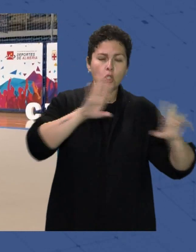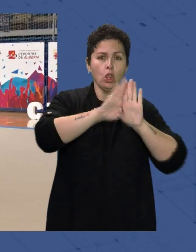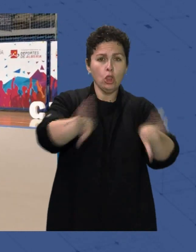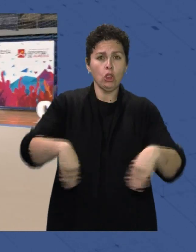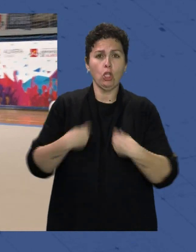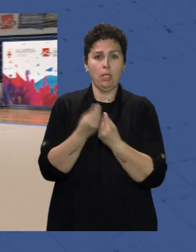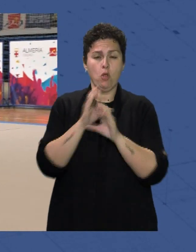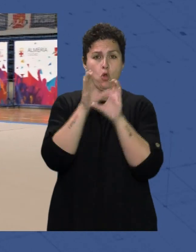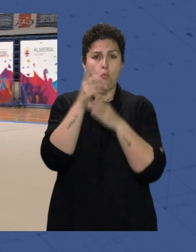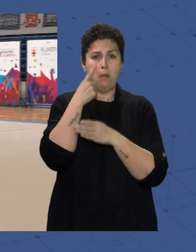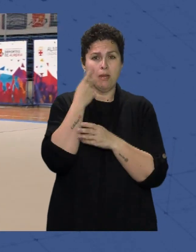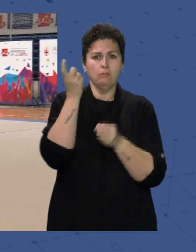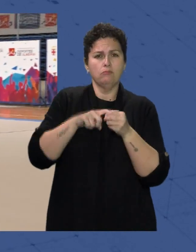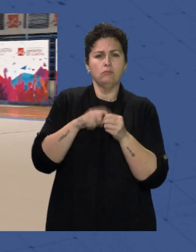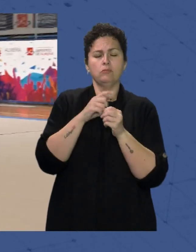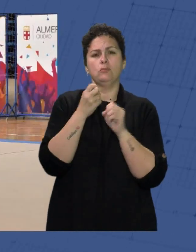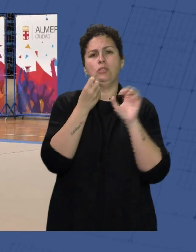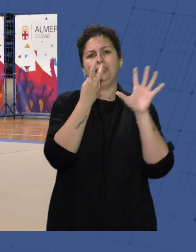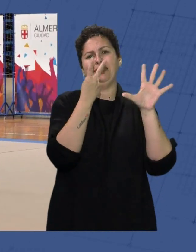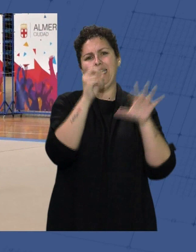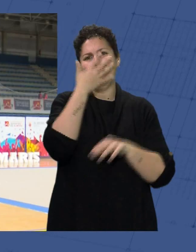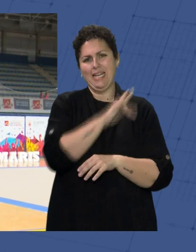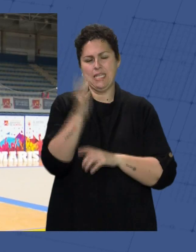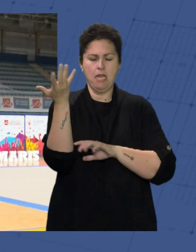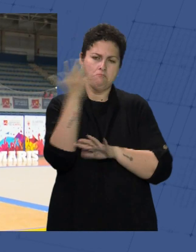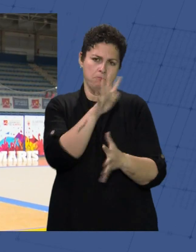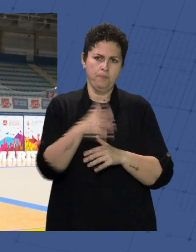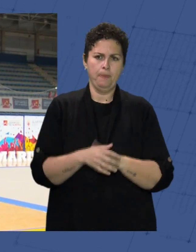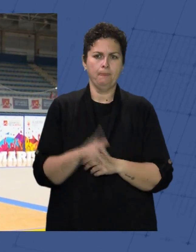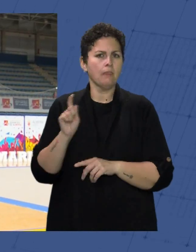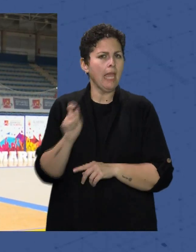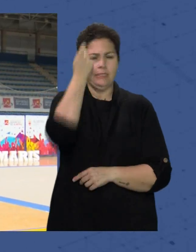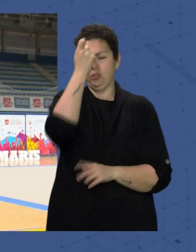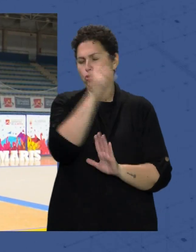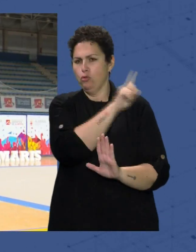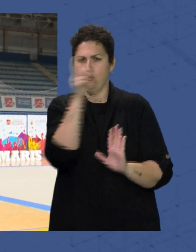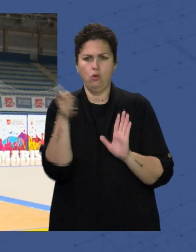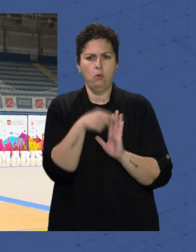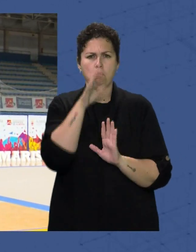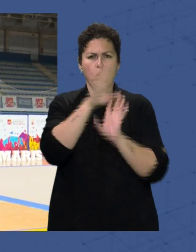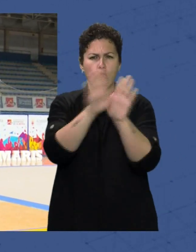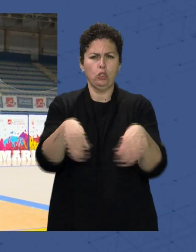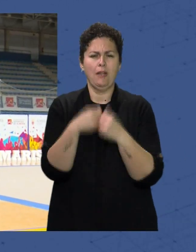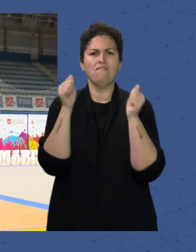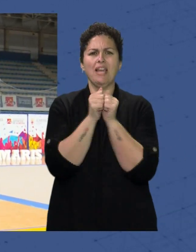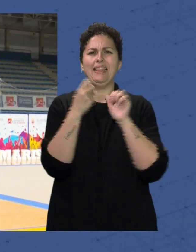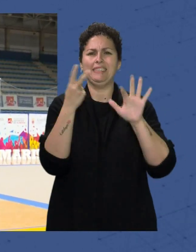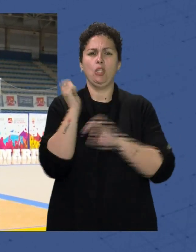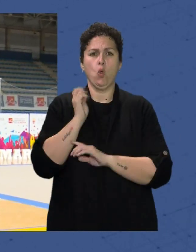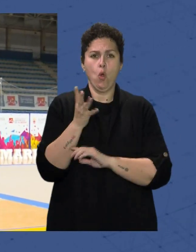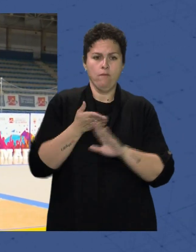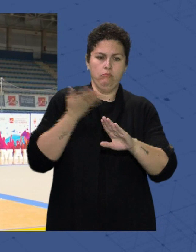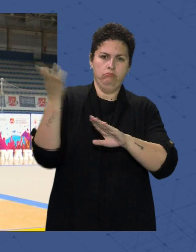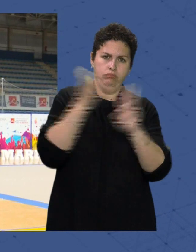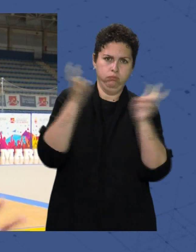este club almeriense Han participado Unas 70 niñas Ha tenido un éxito rotundo Porque son alrededor De 27 clubes Los que se han acercado